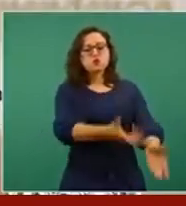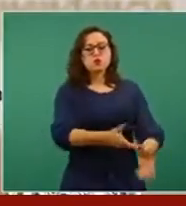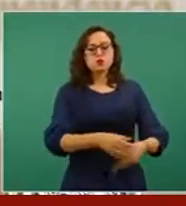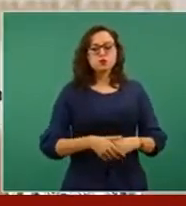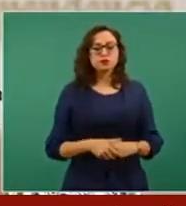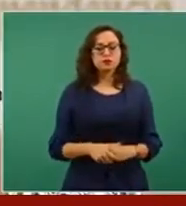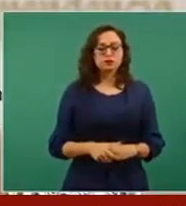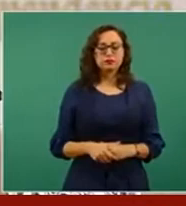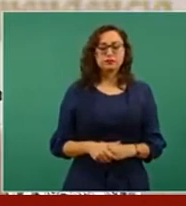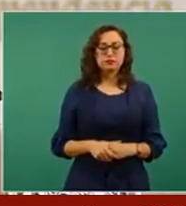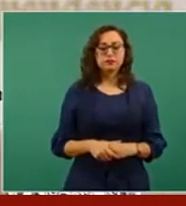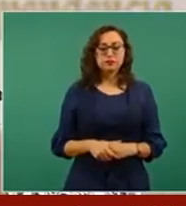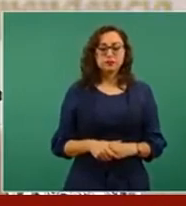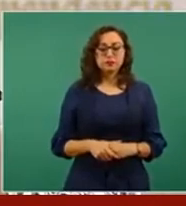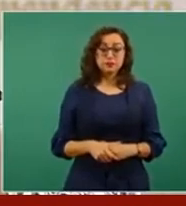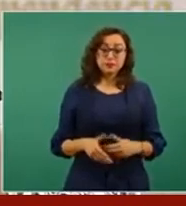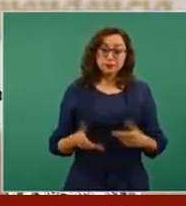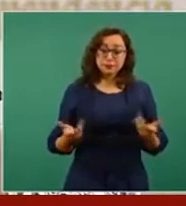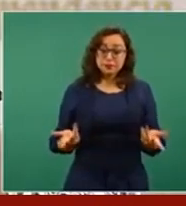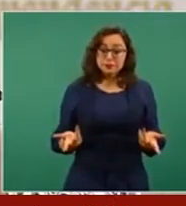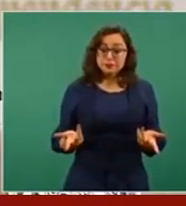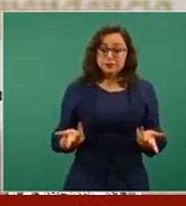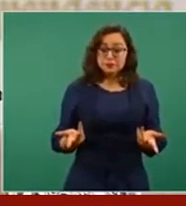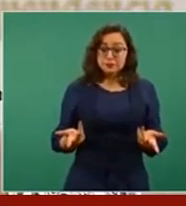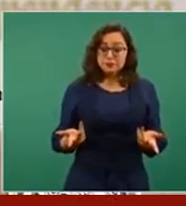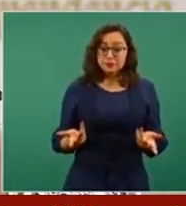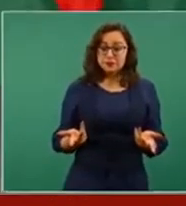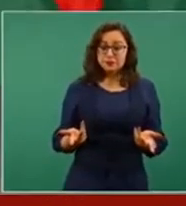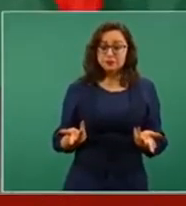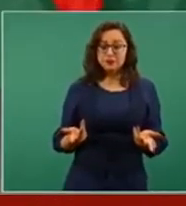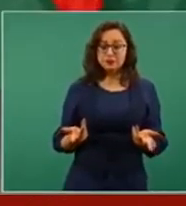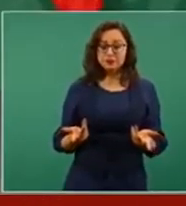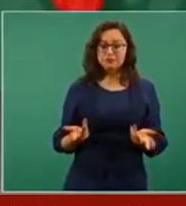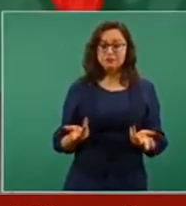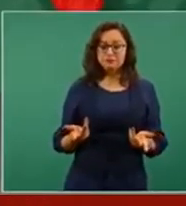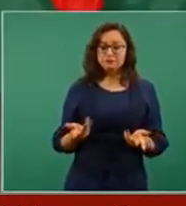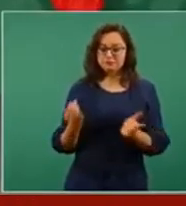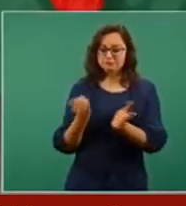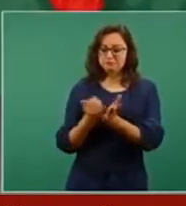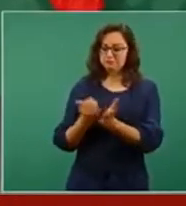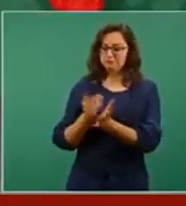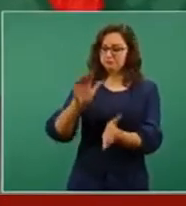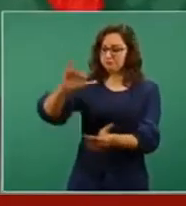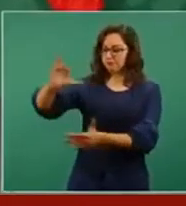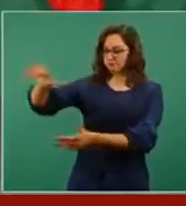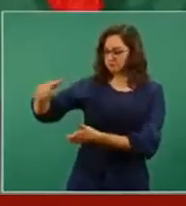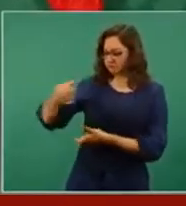a costa del presupuesto que es dinero del pueblo.